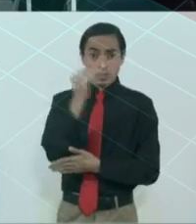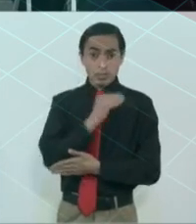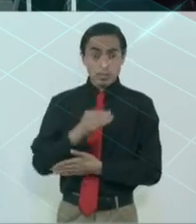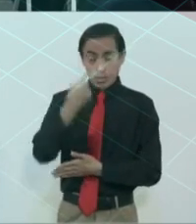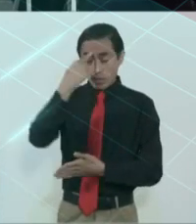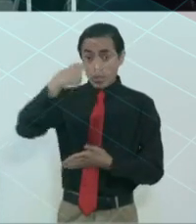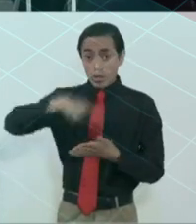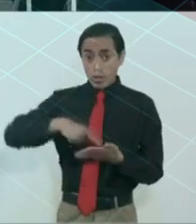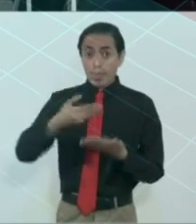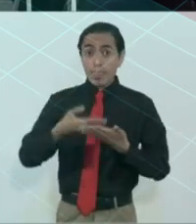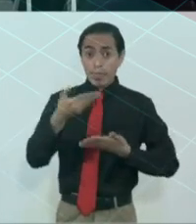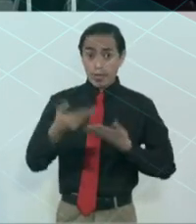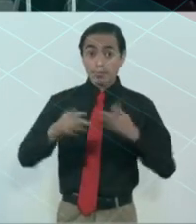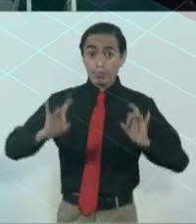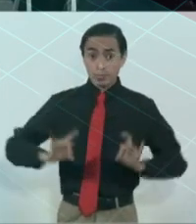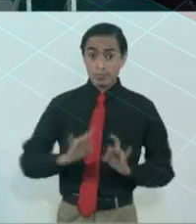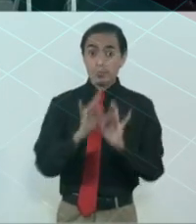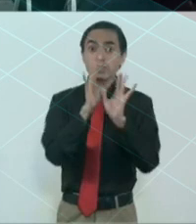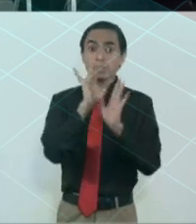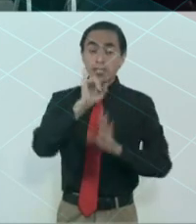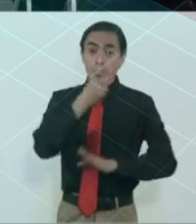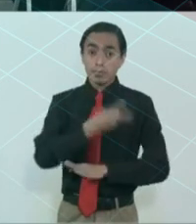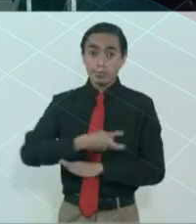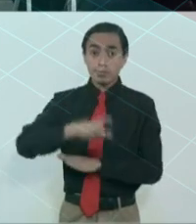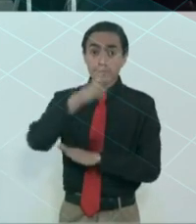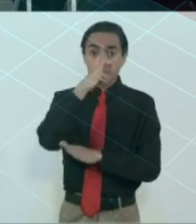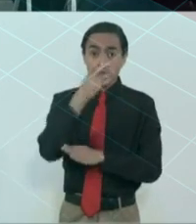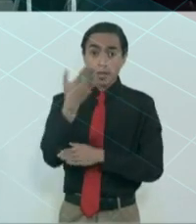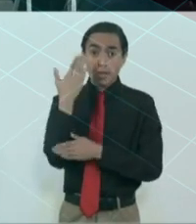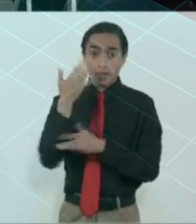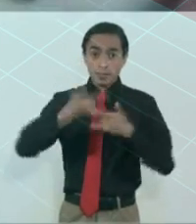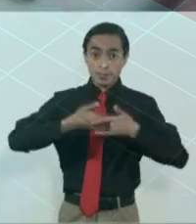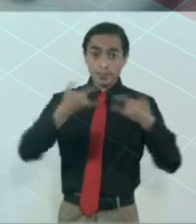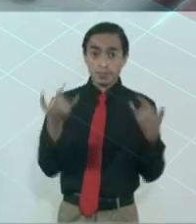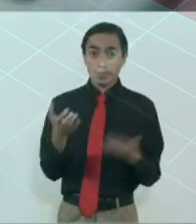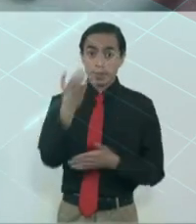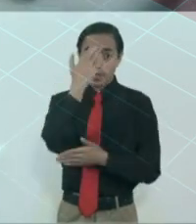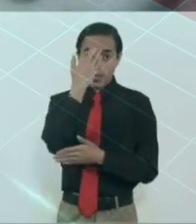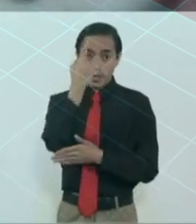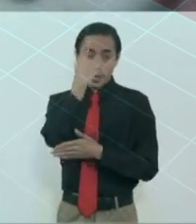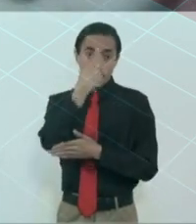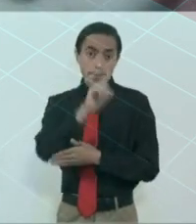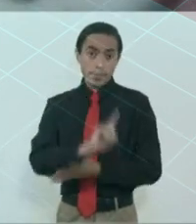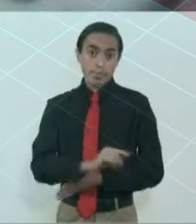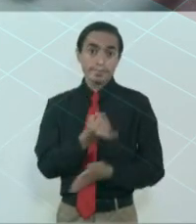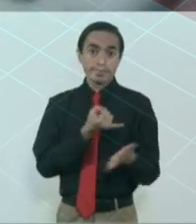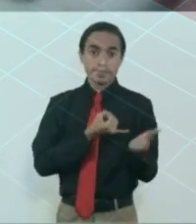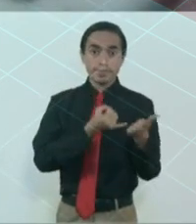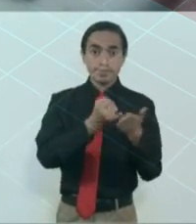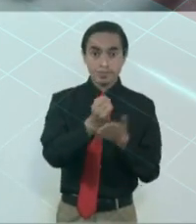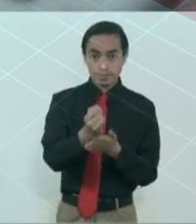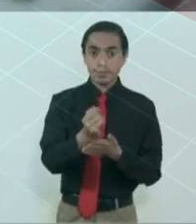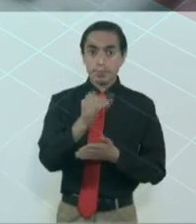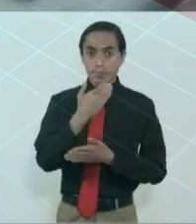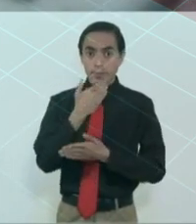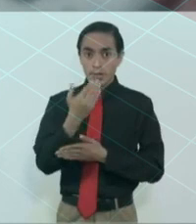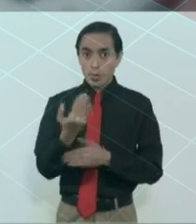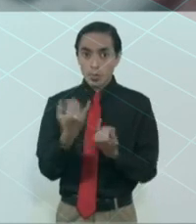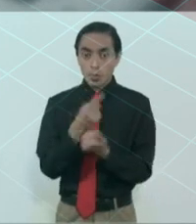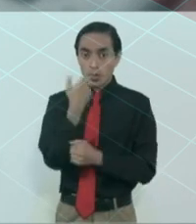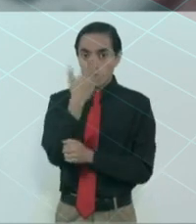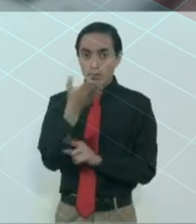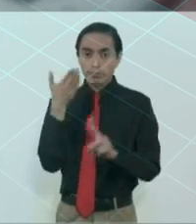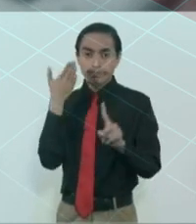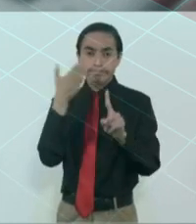exige conocer el pasado histórico para la toma de decisiones del presente con miras de futuro.